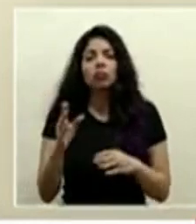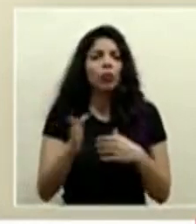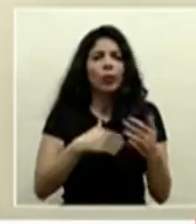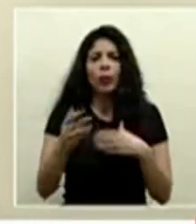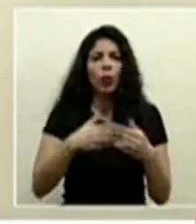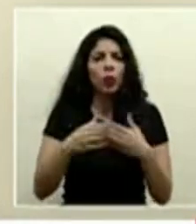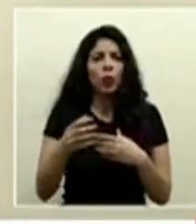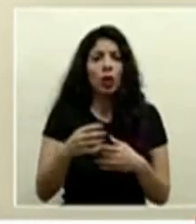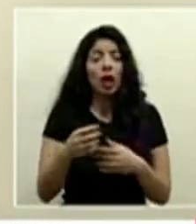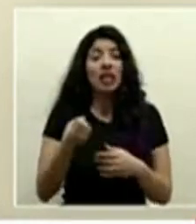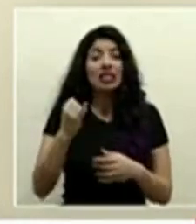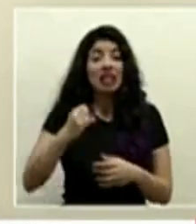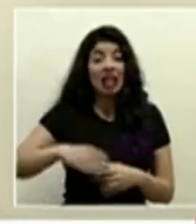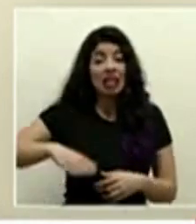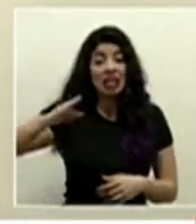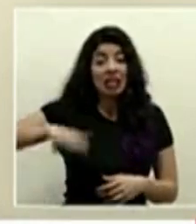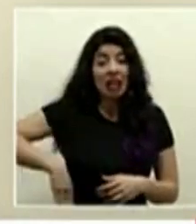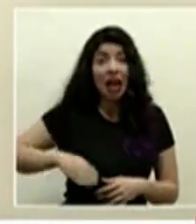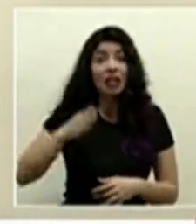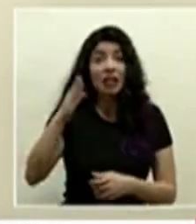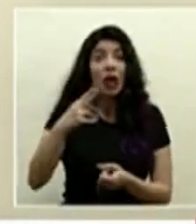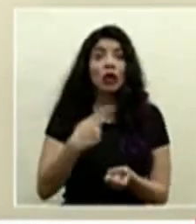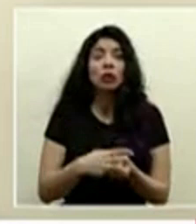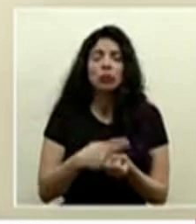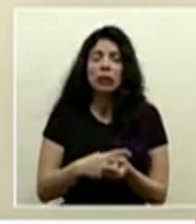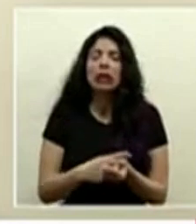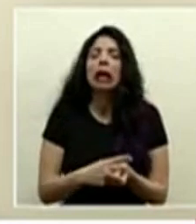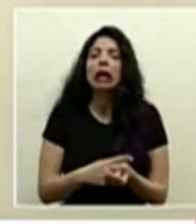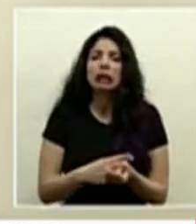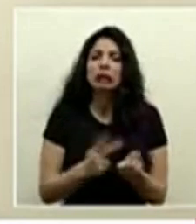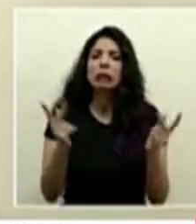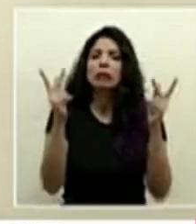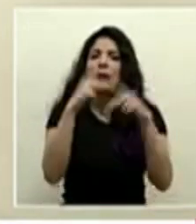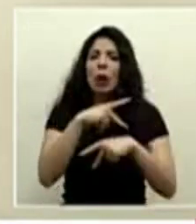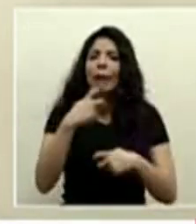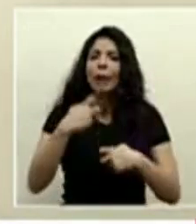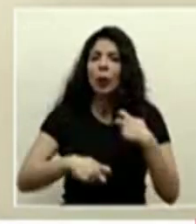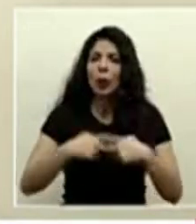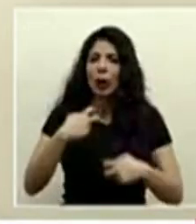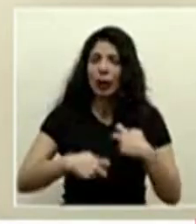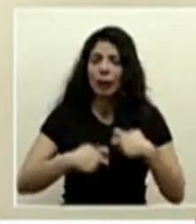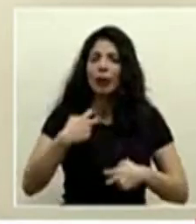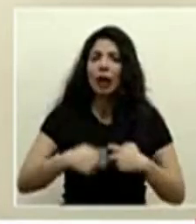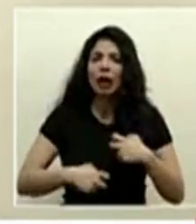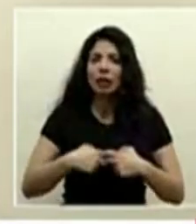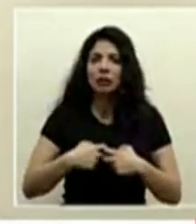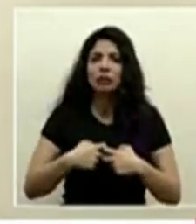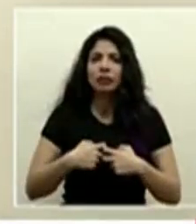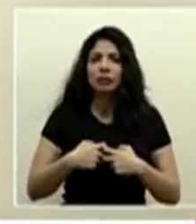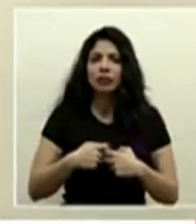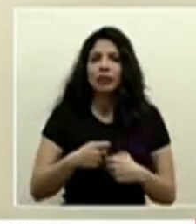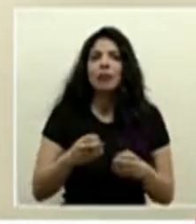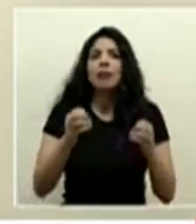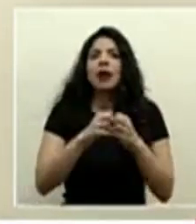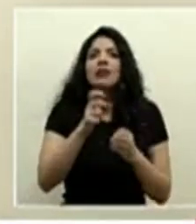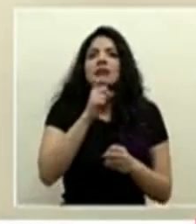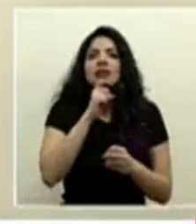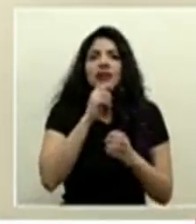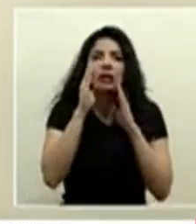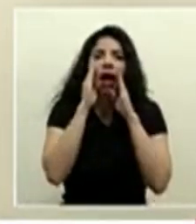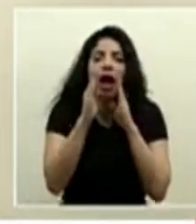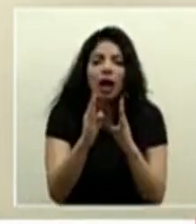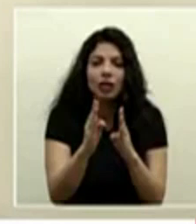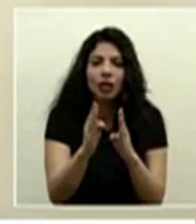porque más bien entre más tarde justamente consulten más problema puede haber para que no podamos darle la atención